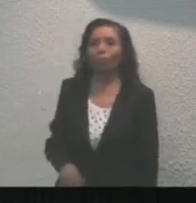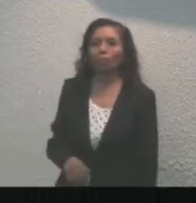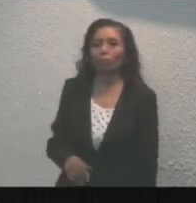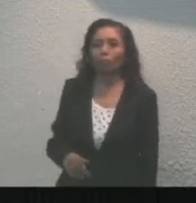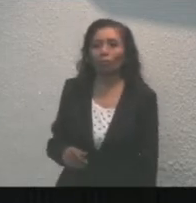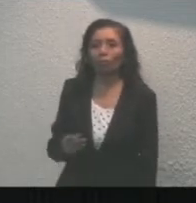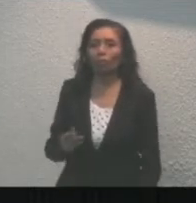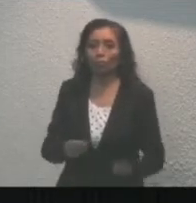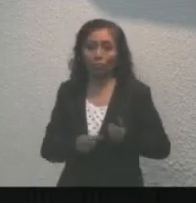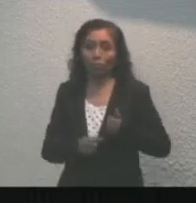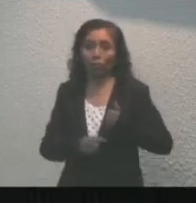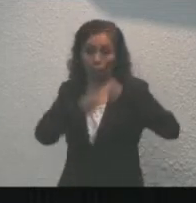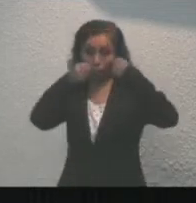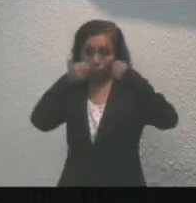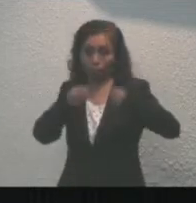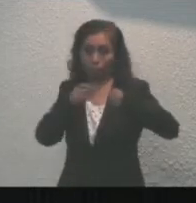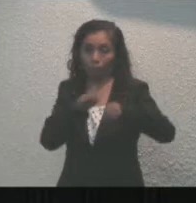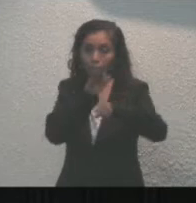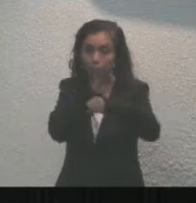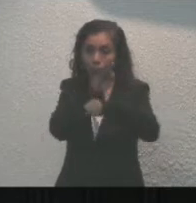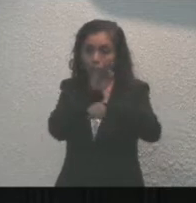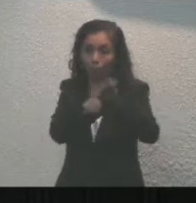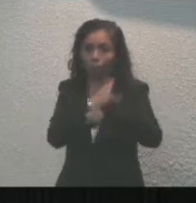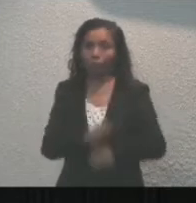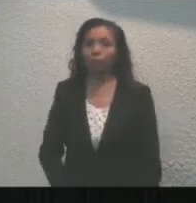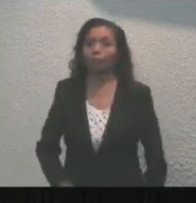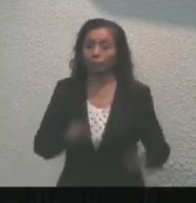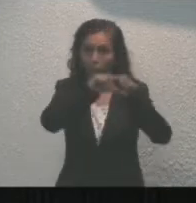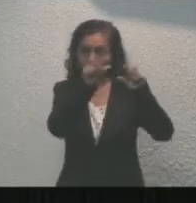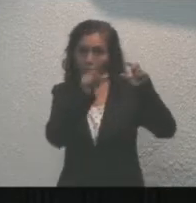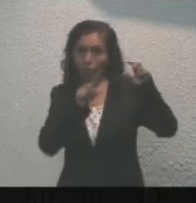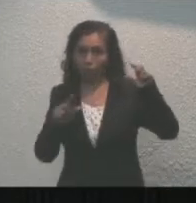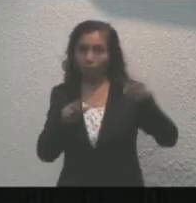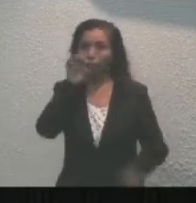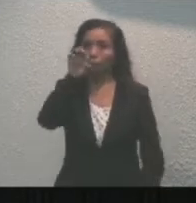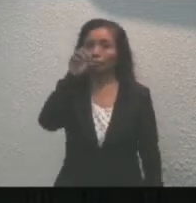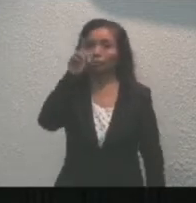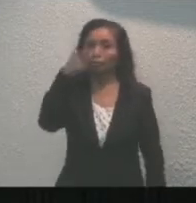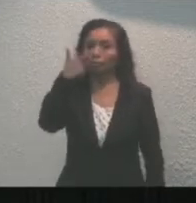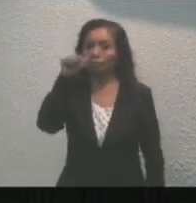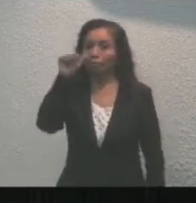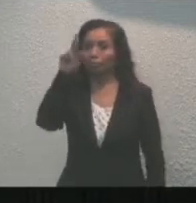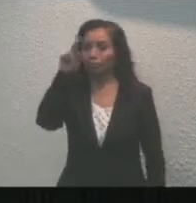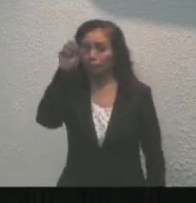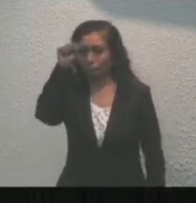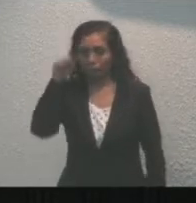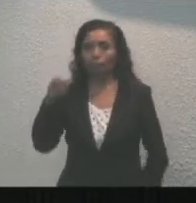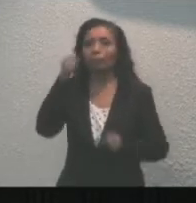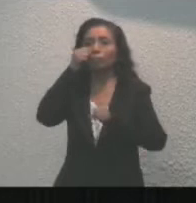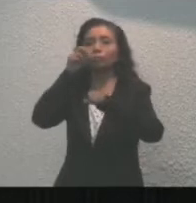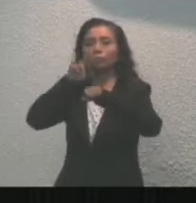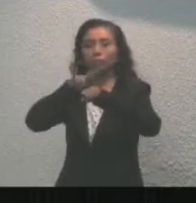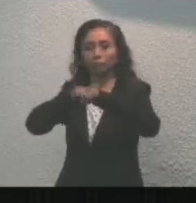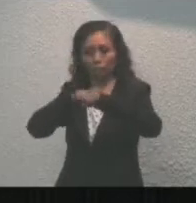Batallón de la Guardia Nacional. Saludo a Edgar Ramírez, Secretario Técnico de la Coordinación Estatal